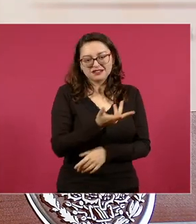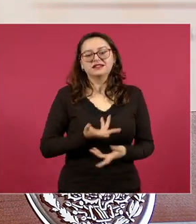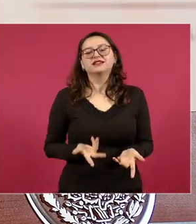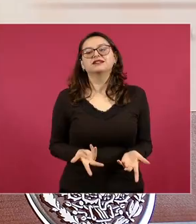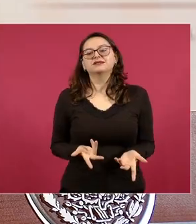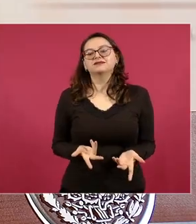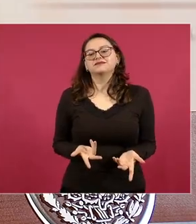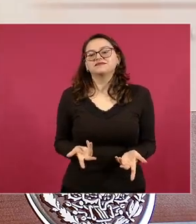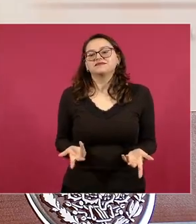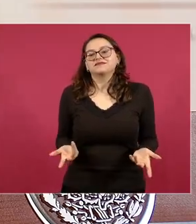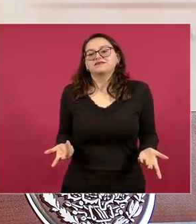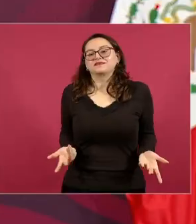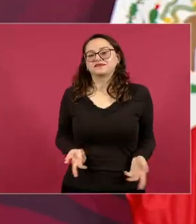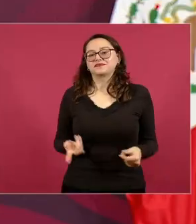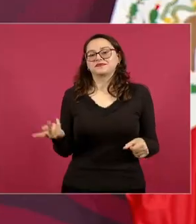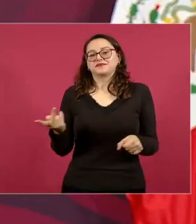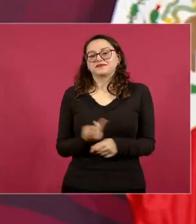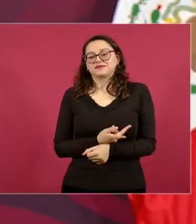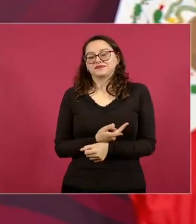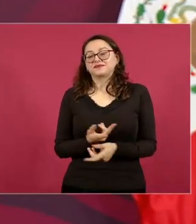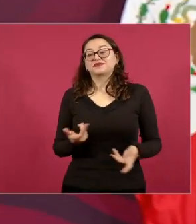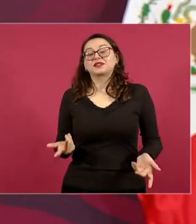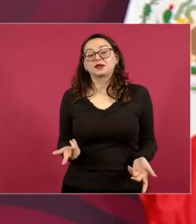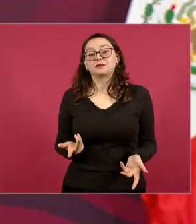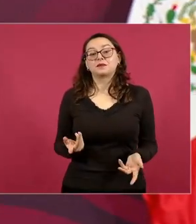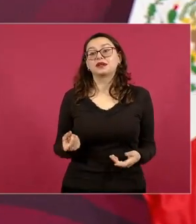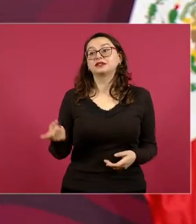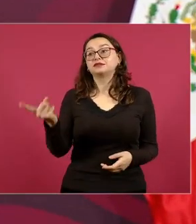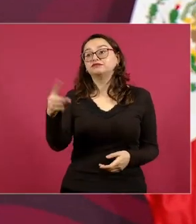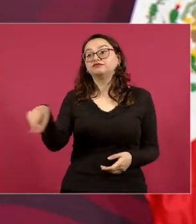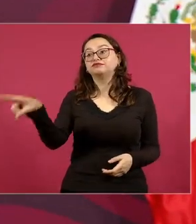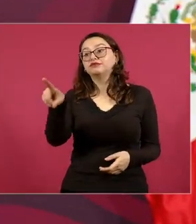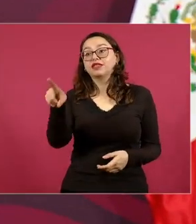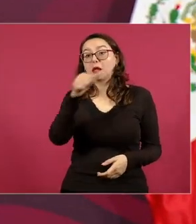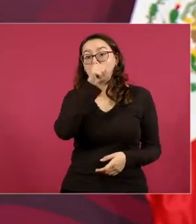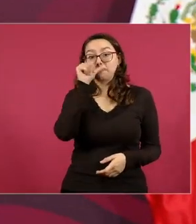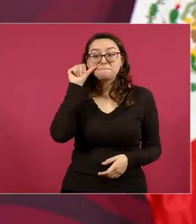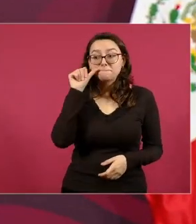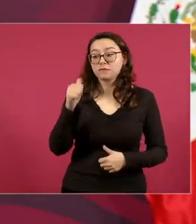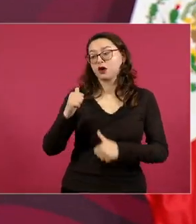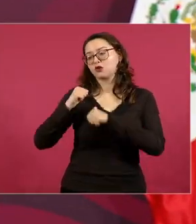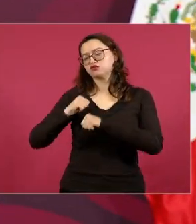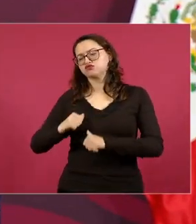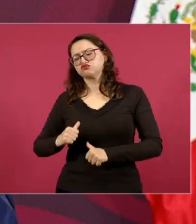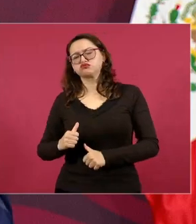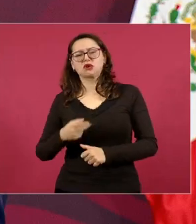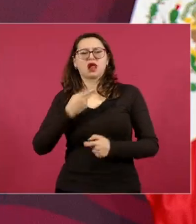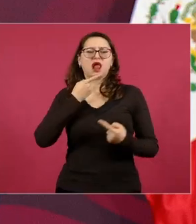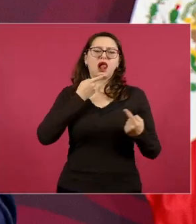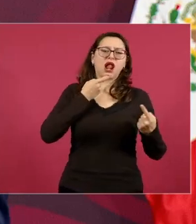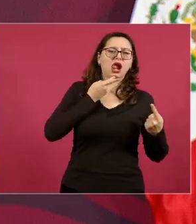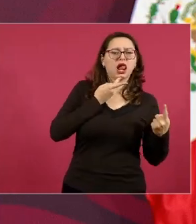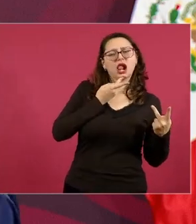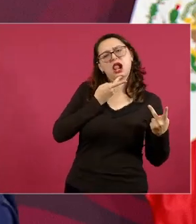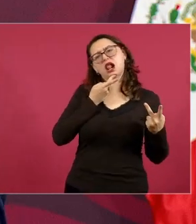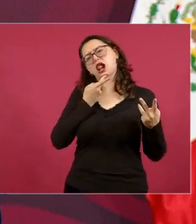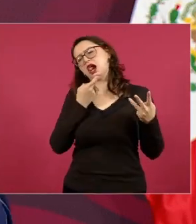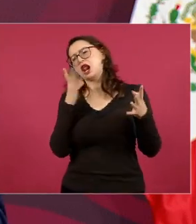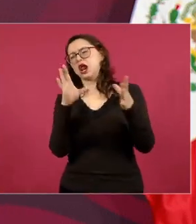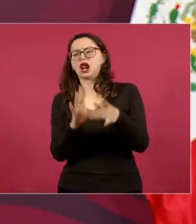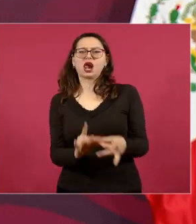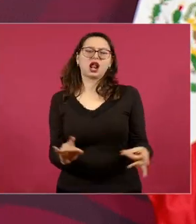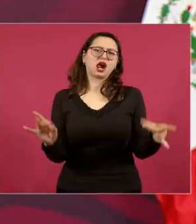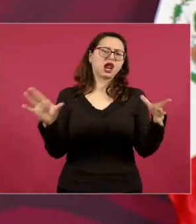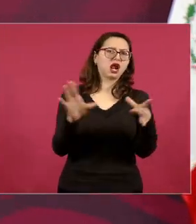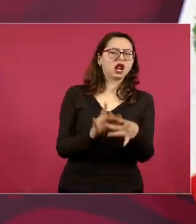que tienen un doble discurso una doble moral que su doctrina es la hipocresía